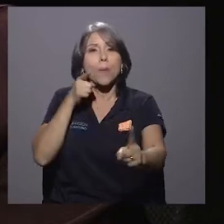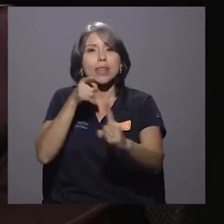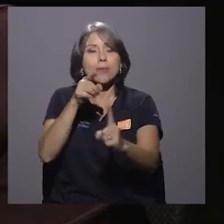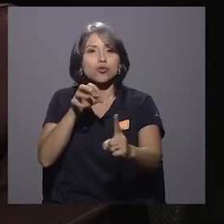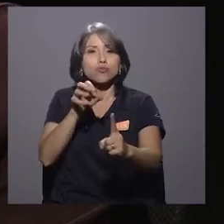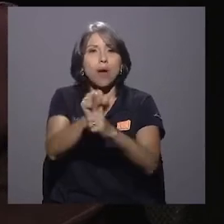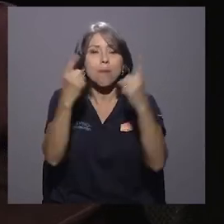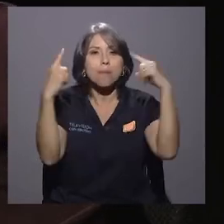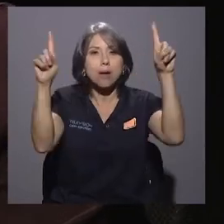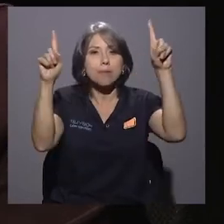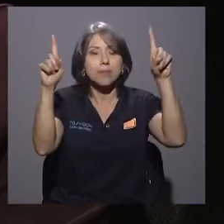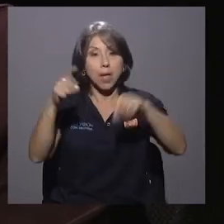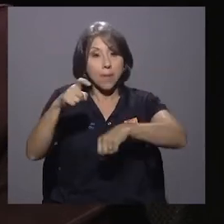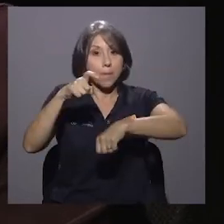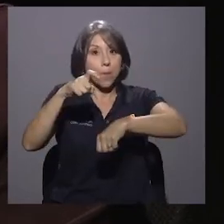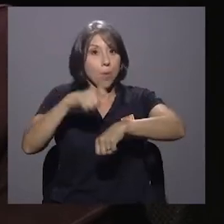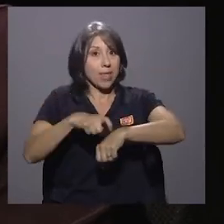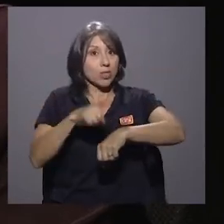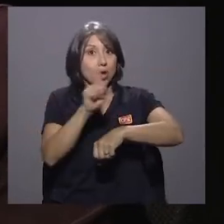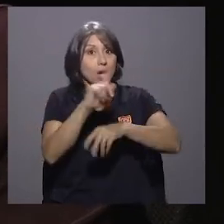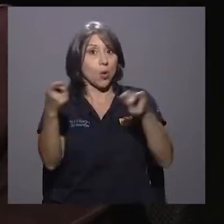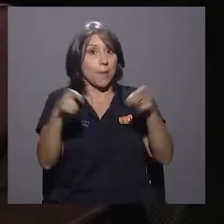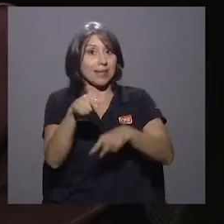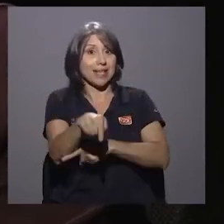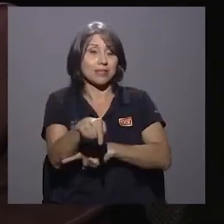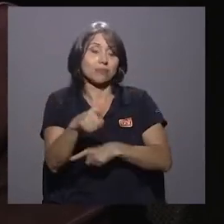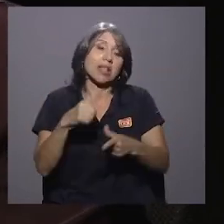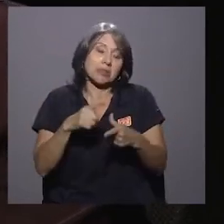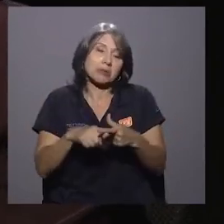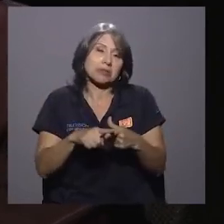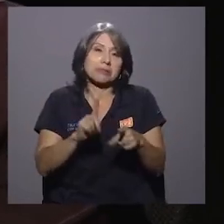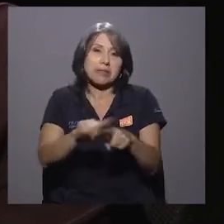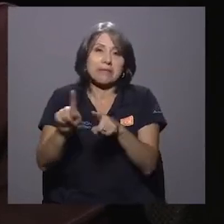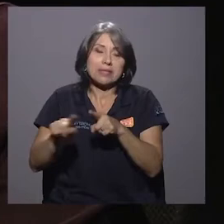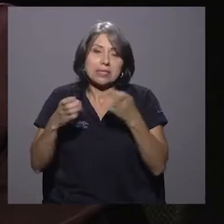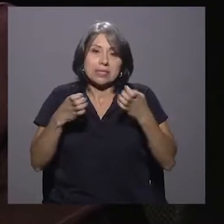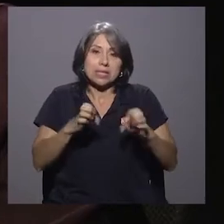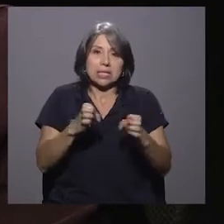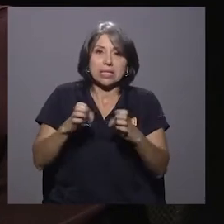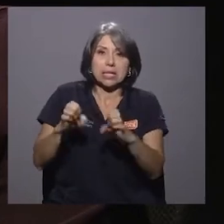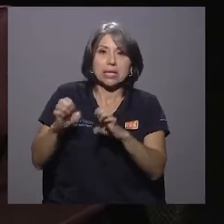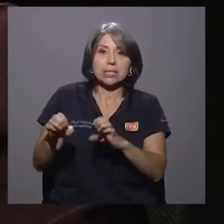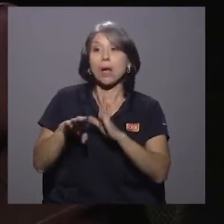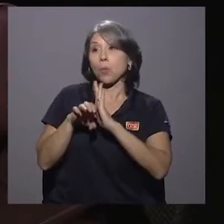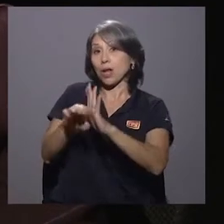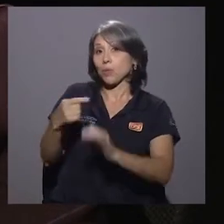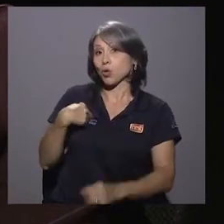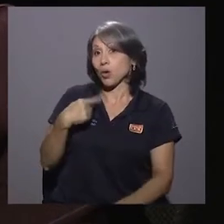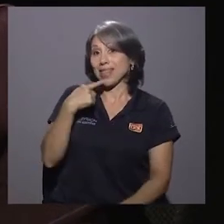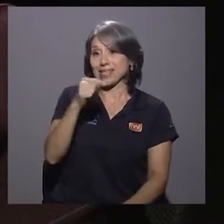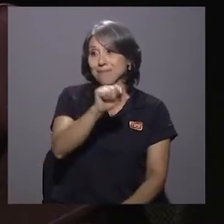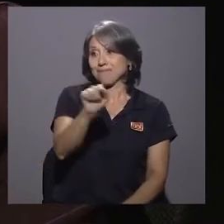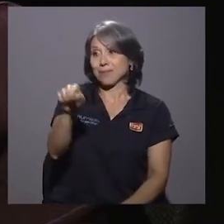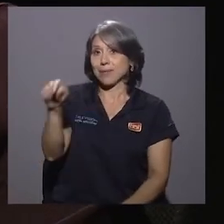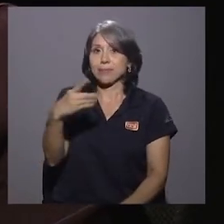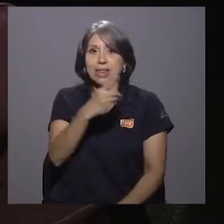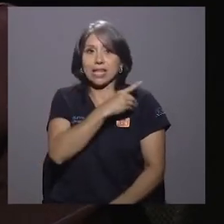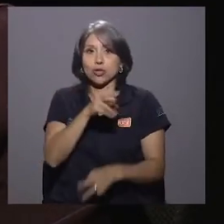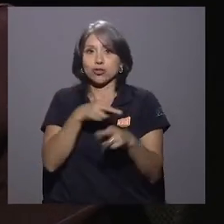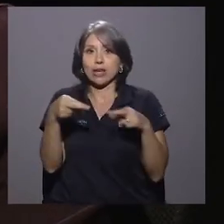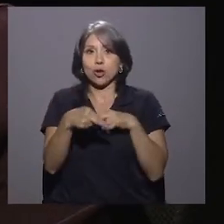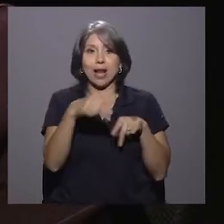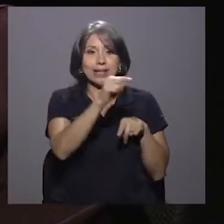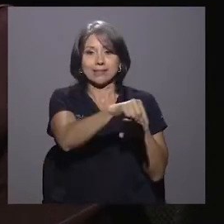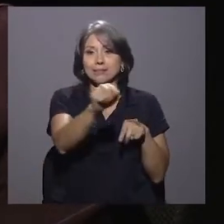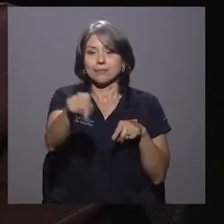En el momento en que esto no sea así, pues hay una serie de estrategias que nosotros tenemos. Yo por ejemplo le decía a los directores regionales, bueno es muy